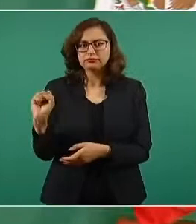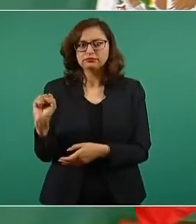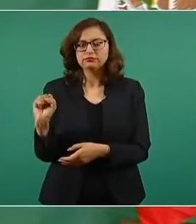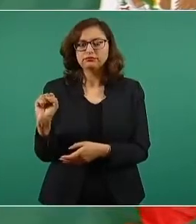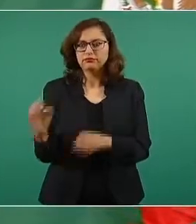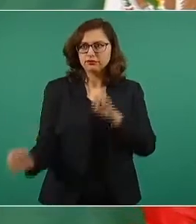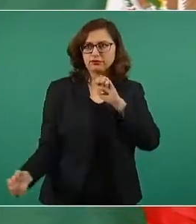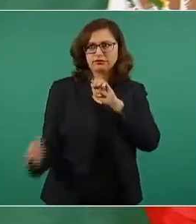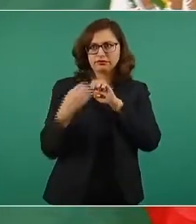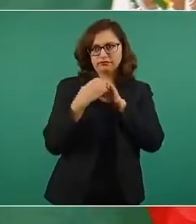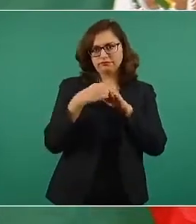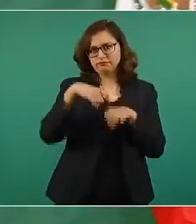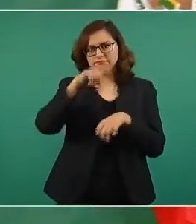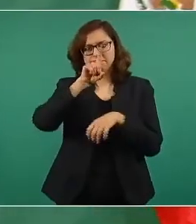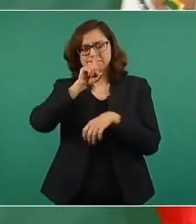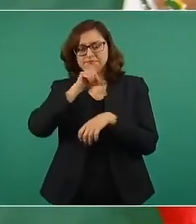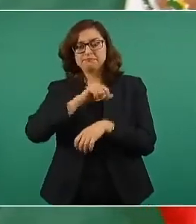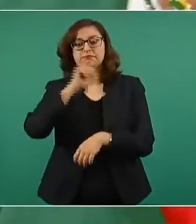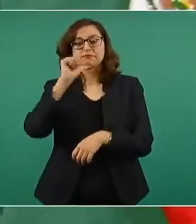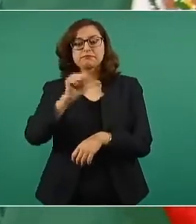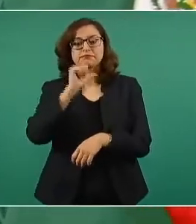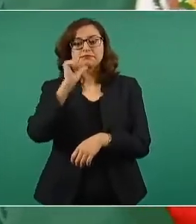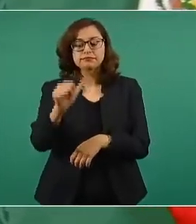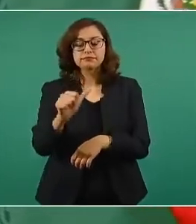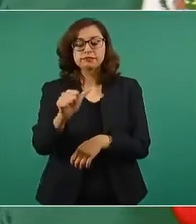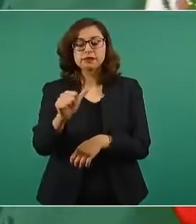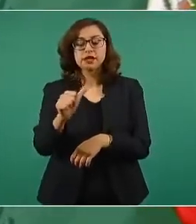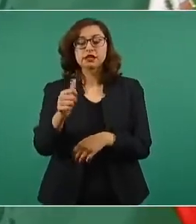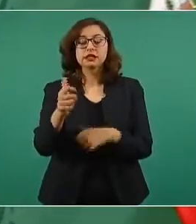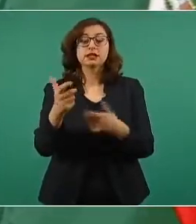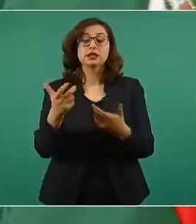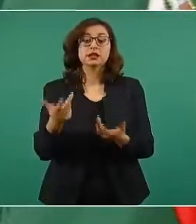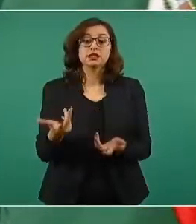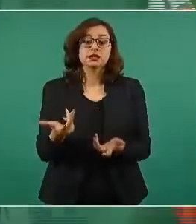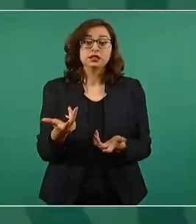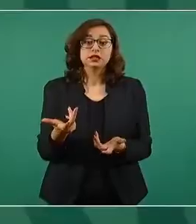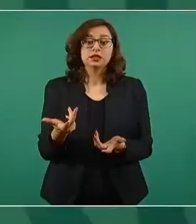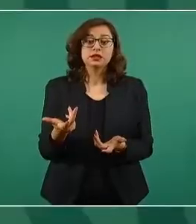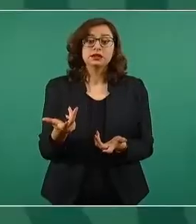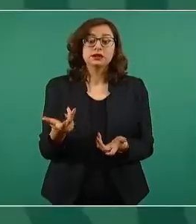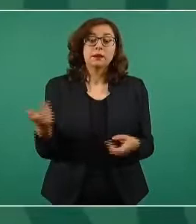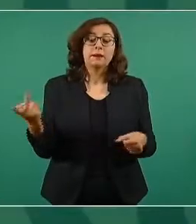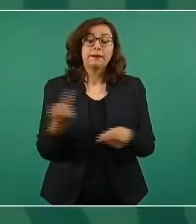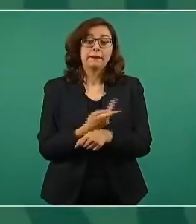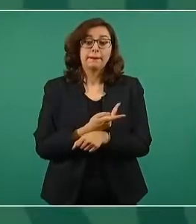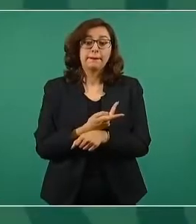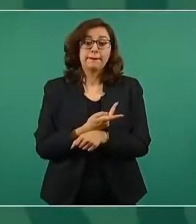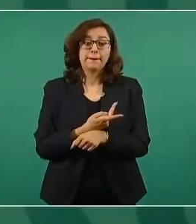engañen. Todo esto de las energías